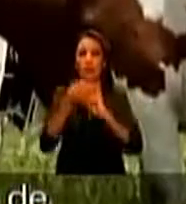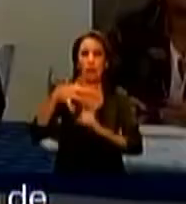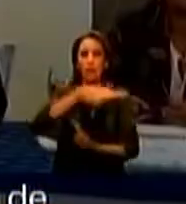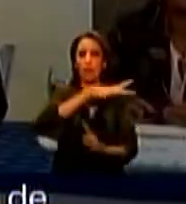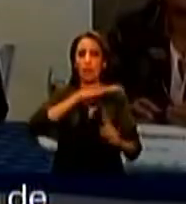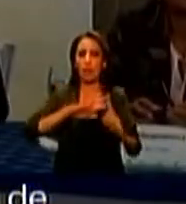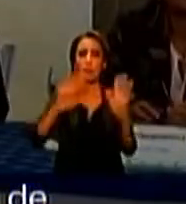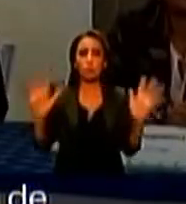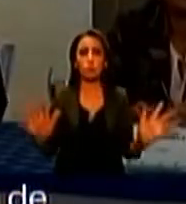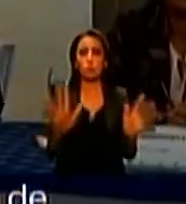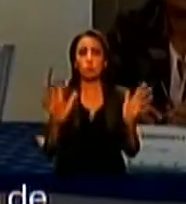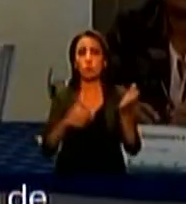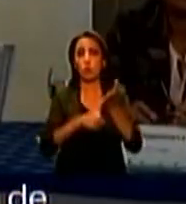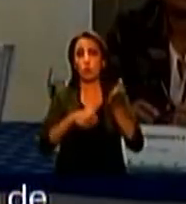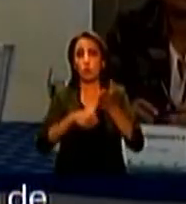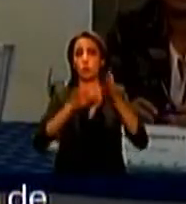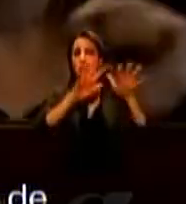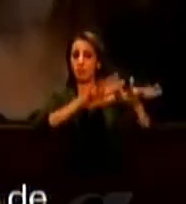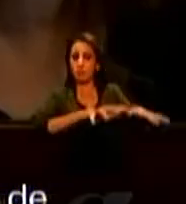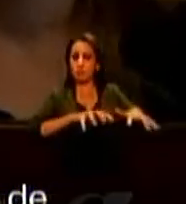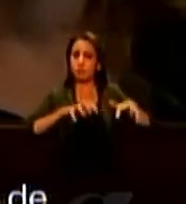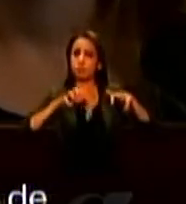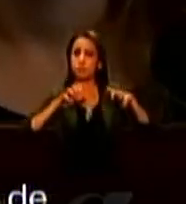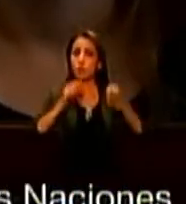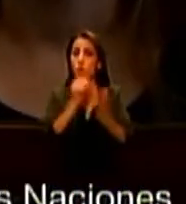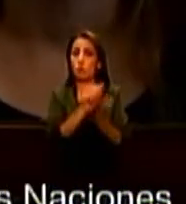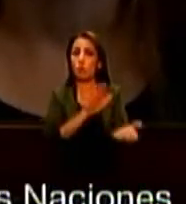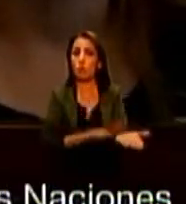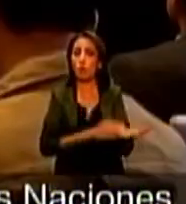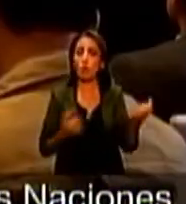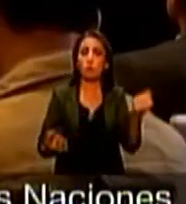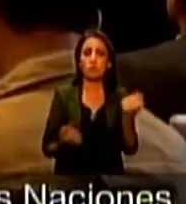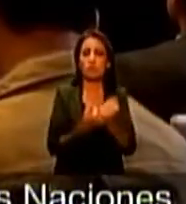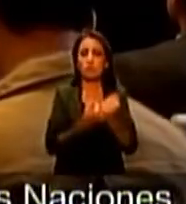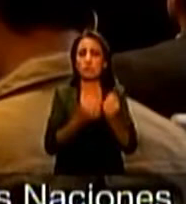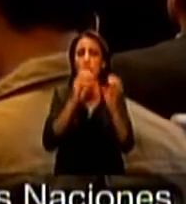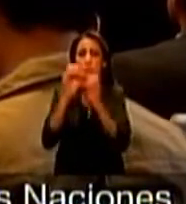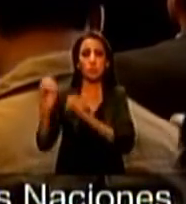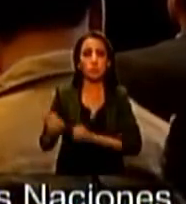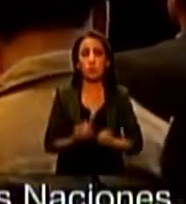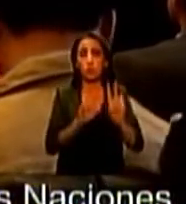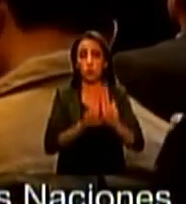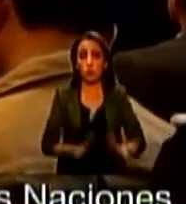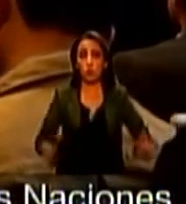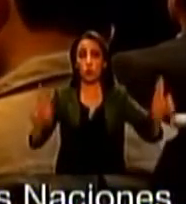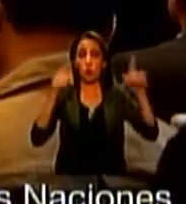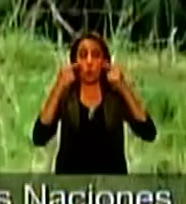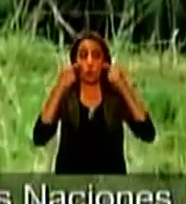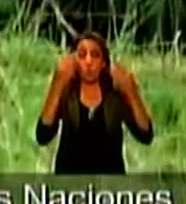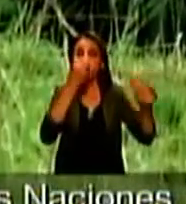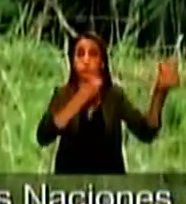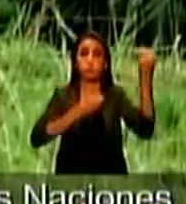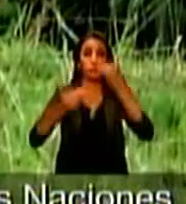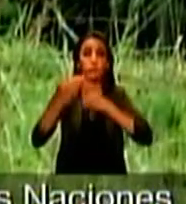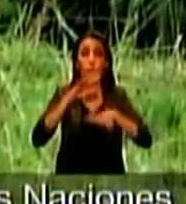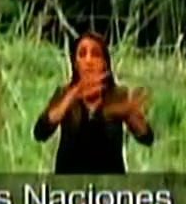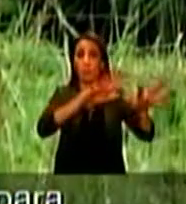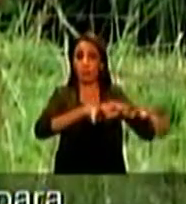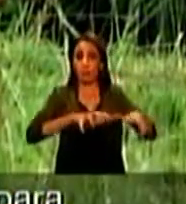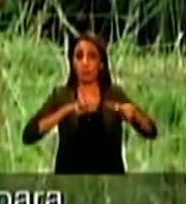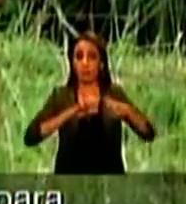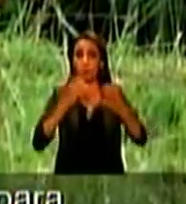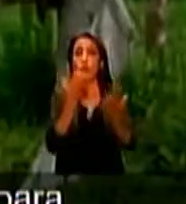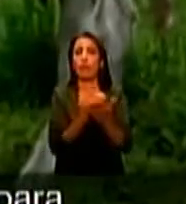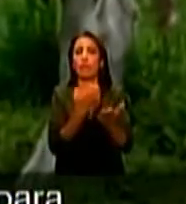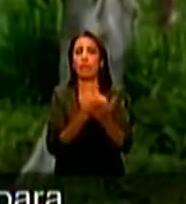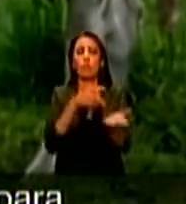climático es impulsada por el Ministerio de Agricultura y Ganadería con el apoyo de la Organización de las Naciones Unidas para la Alimentación y la Agricultura